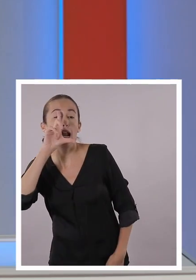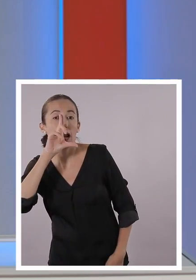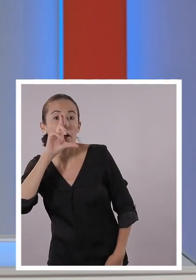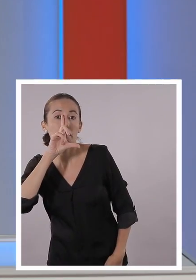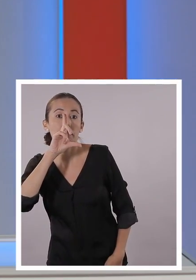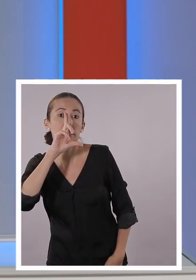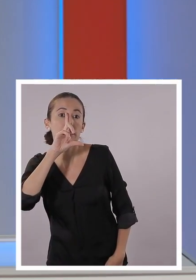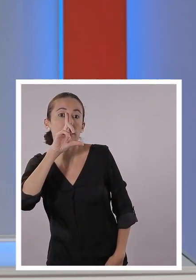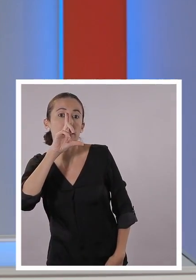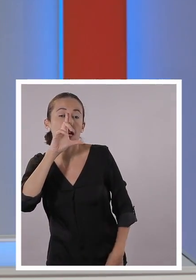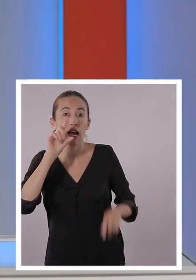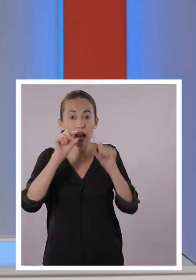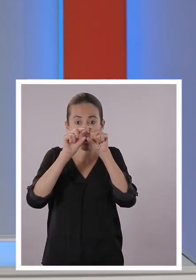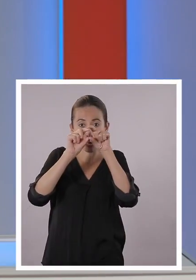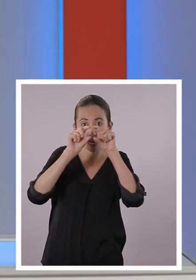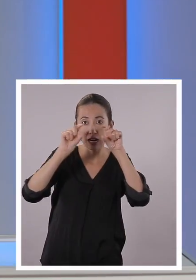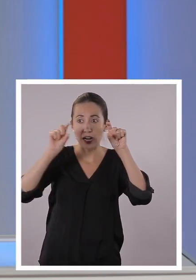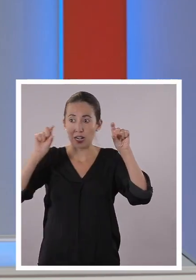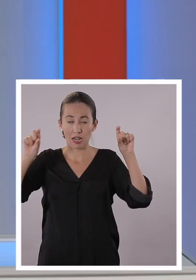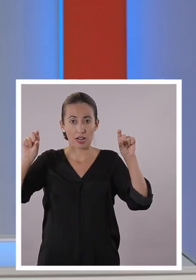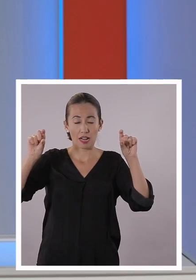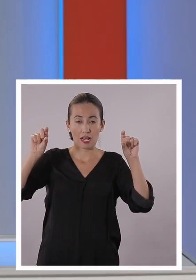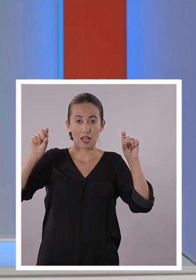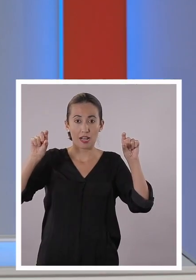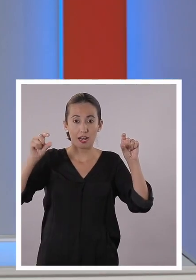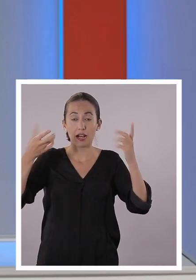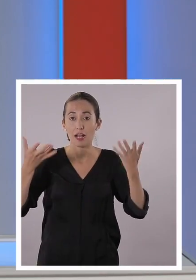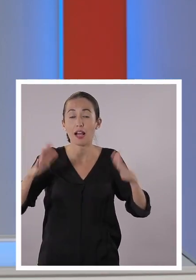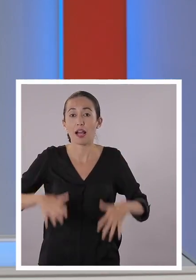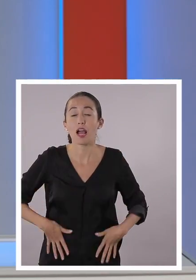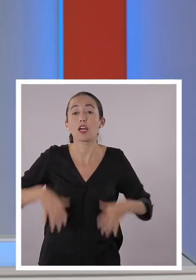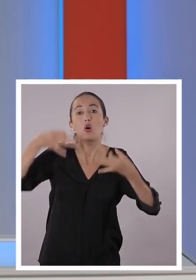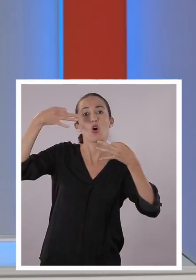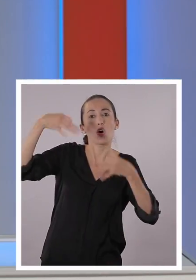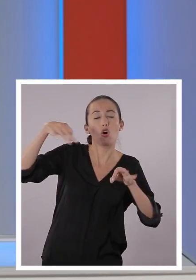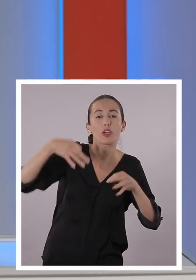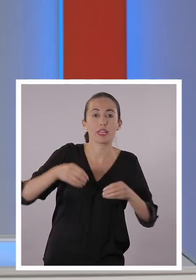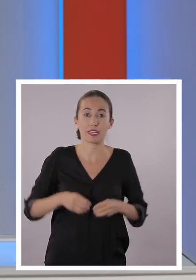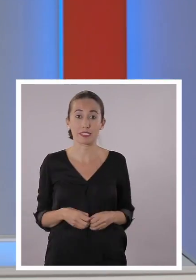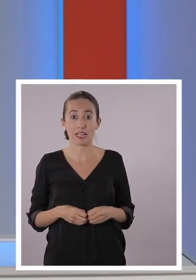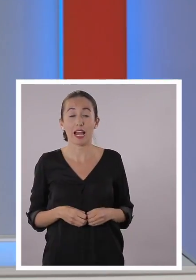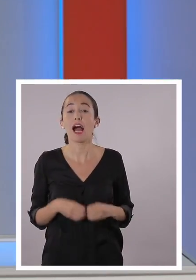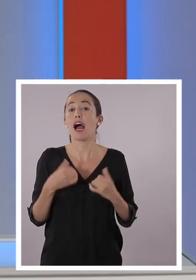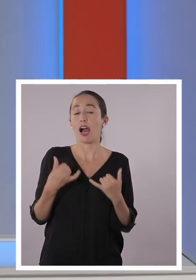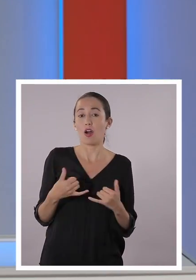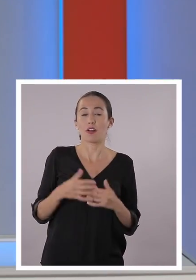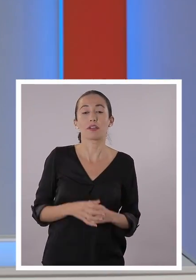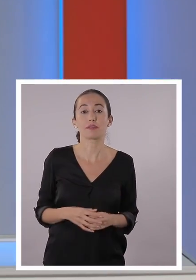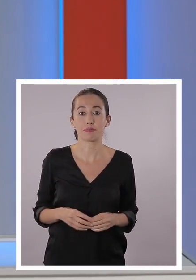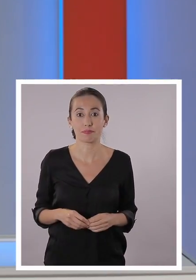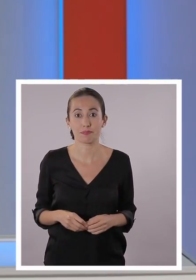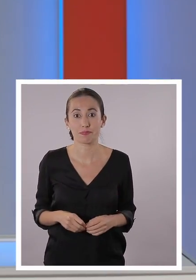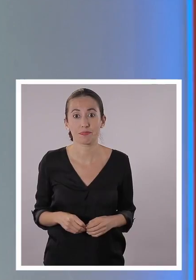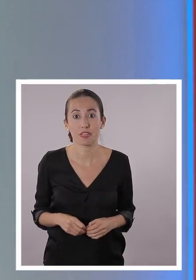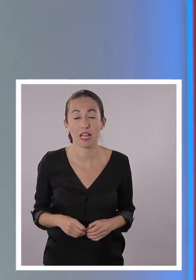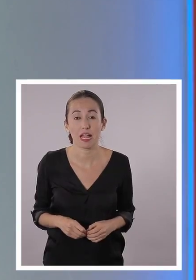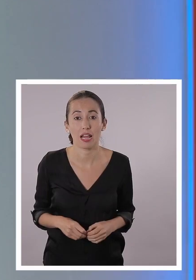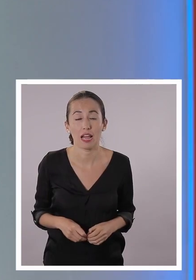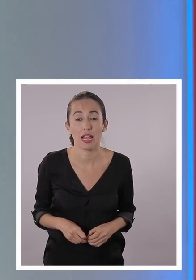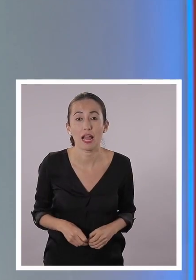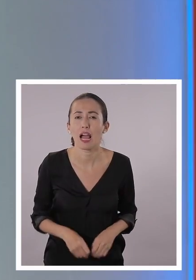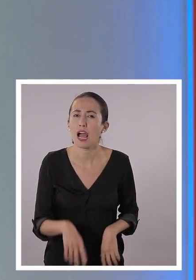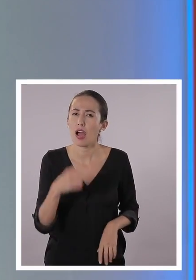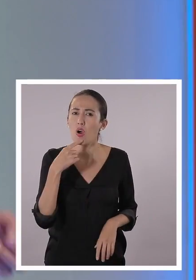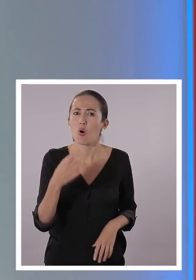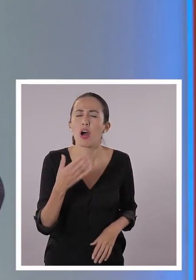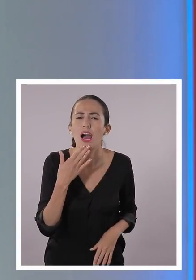el lápiz, la regla y hojitas de papel. Vamos a ver cómo nos va. Antes